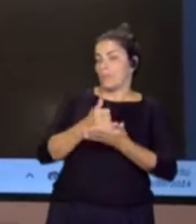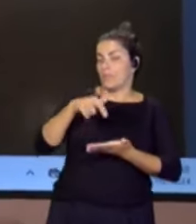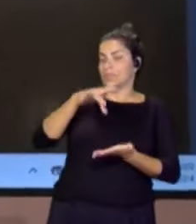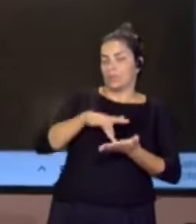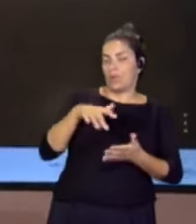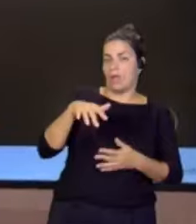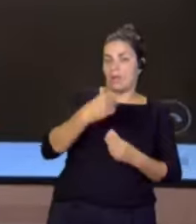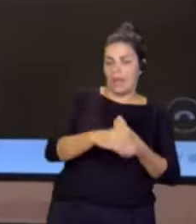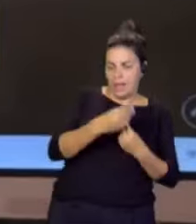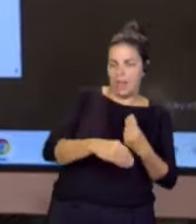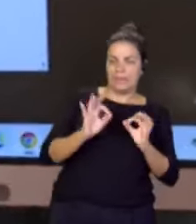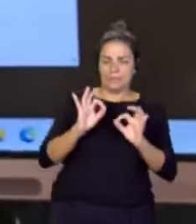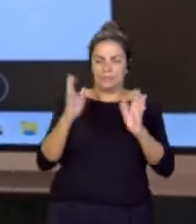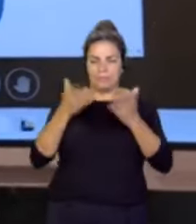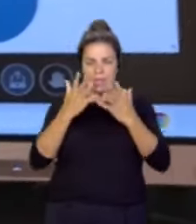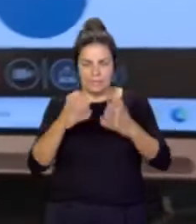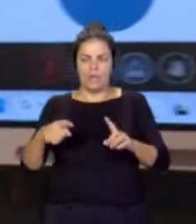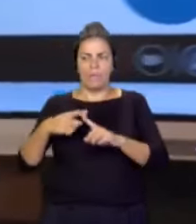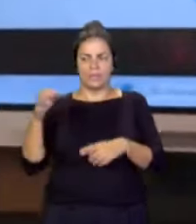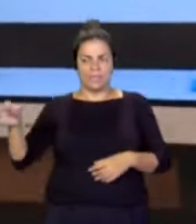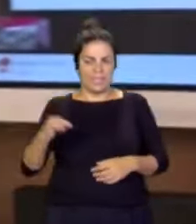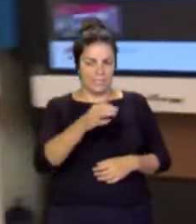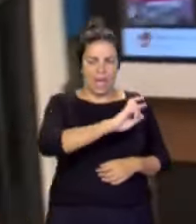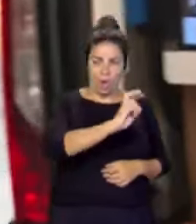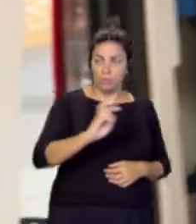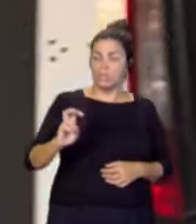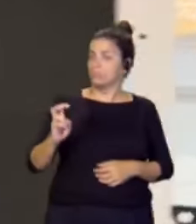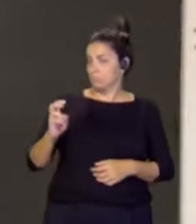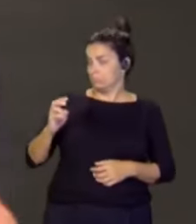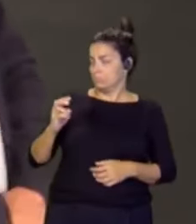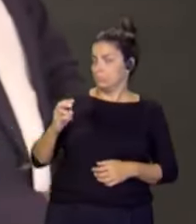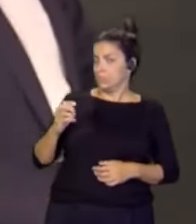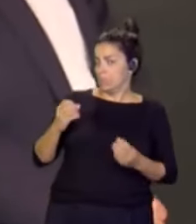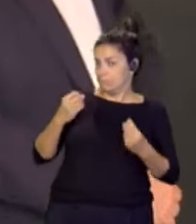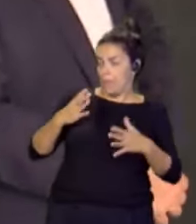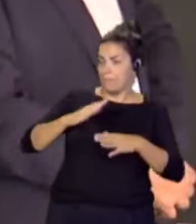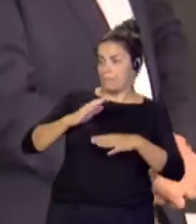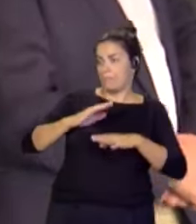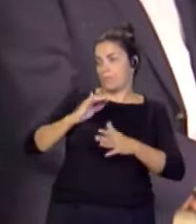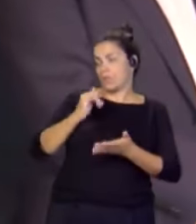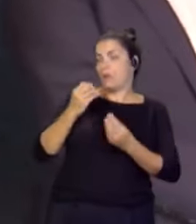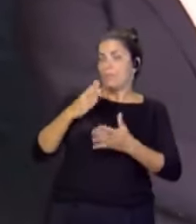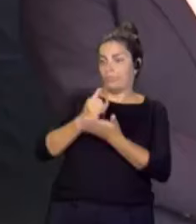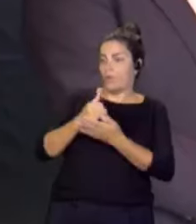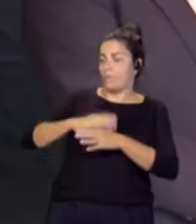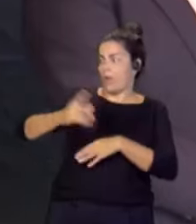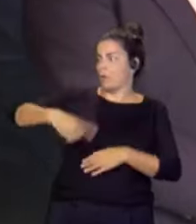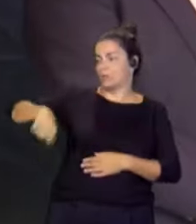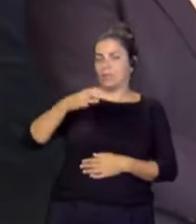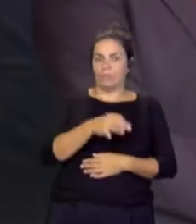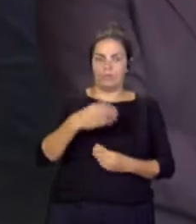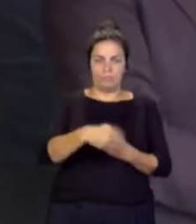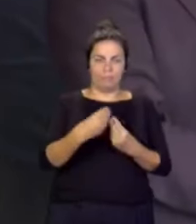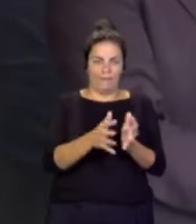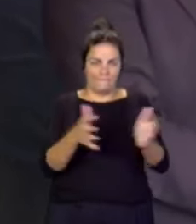islas, ¿les ha servido a ustedes también como práctica para esta prueba, digamos, de mayor volumen, que es en una isla capitalina como Gran Canaria? Claro, claro, la